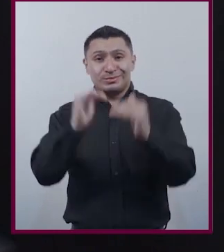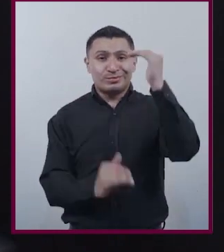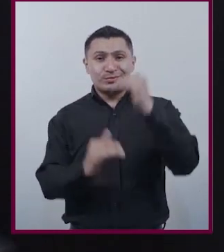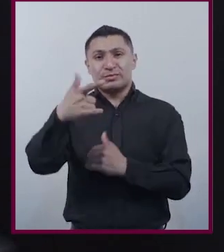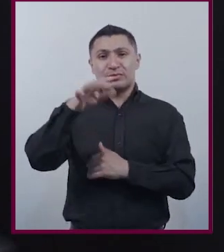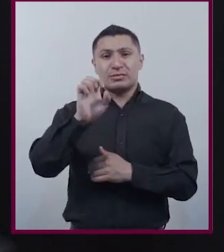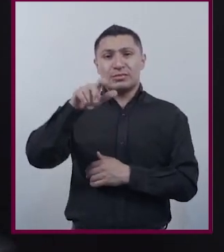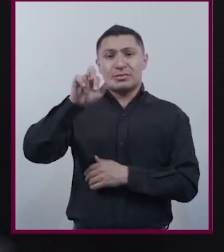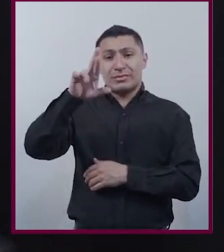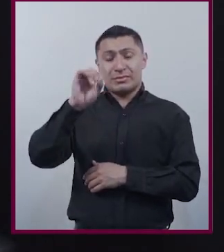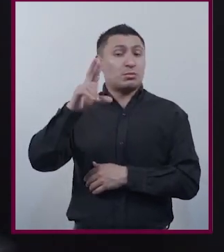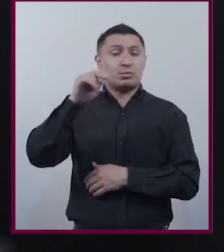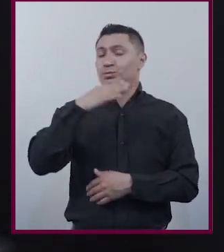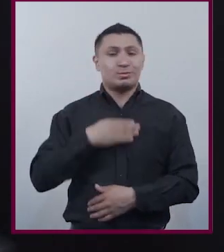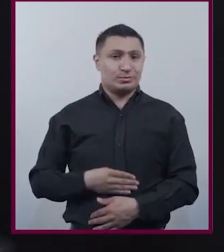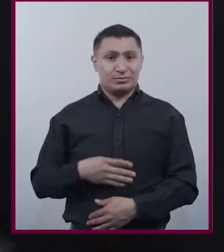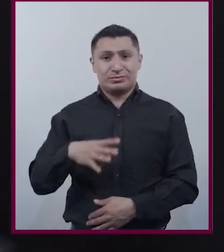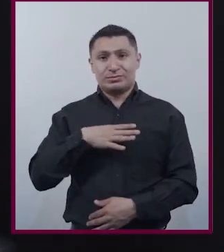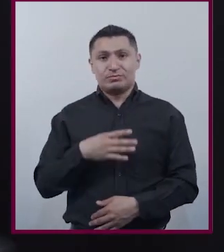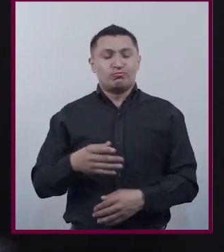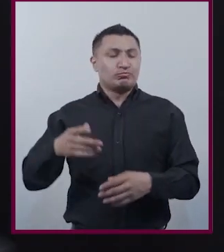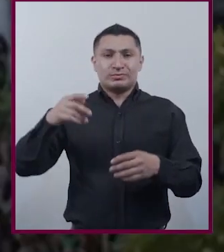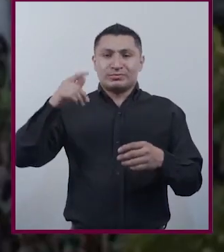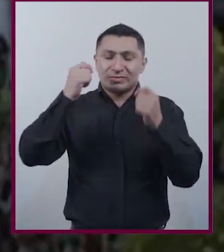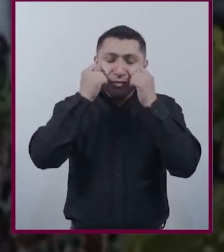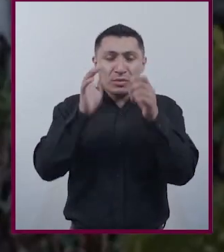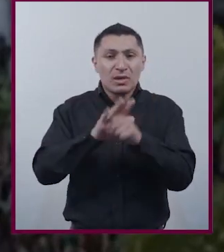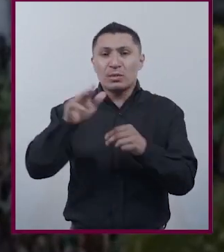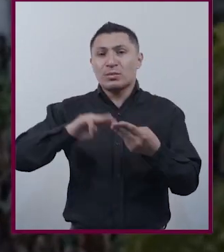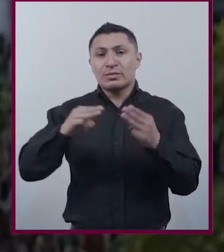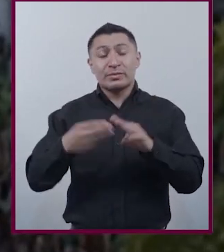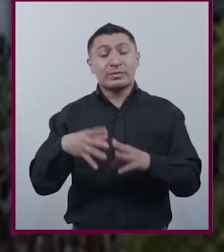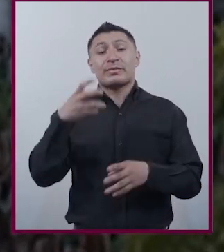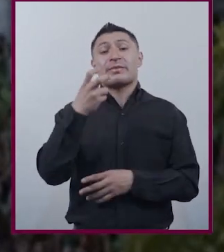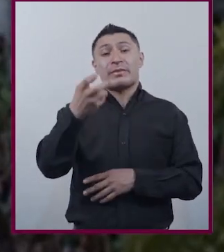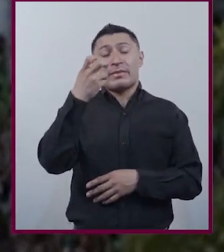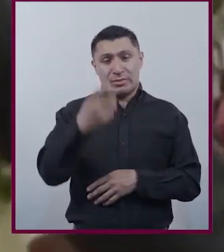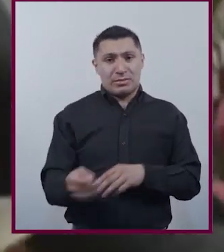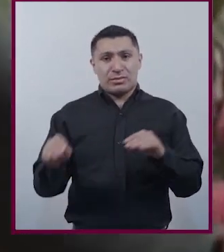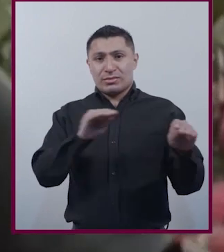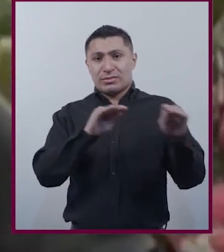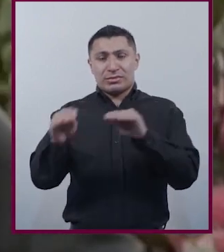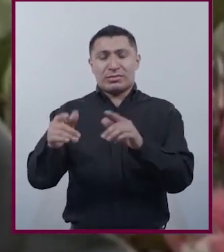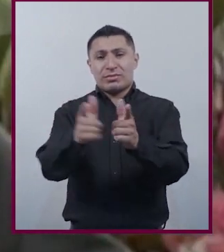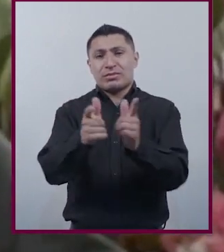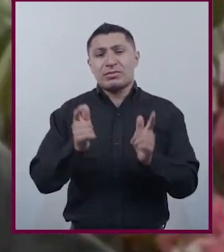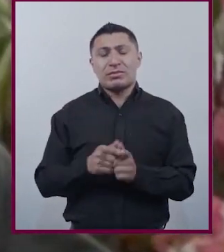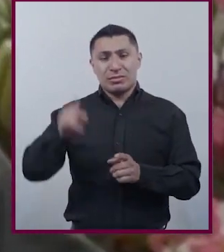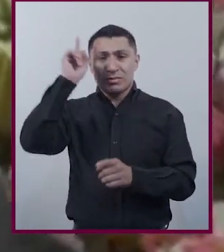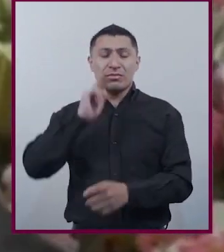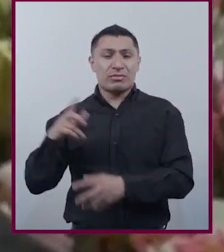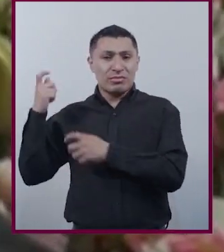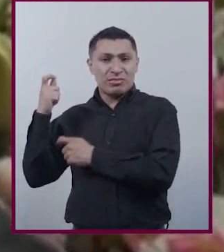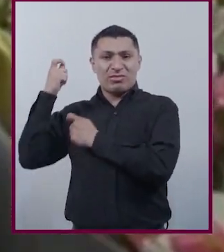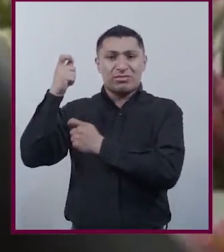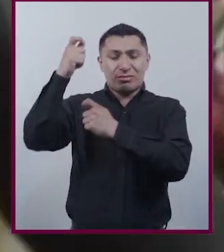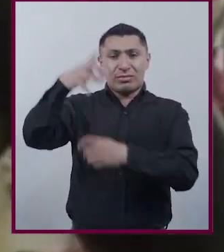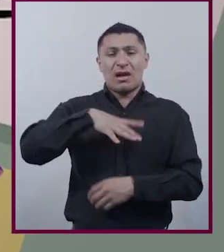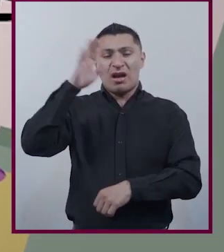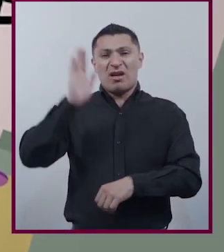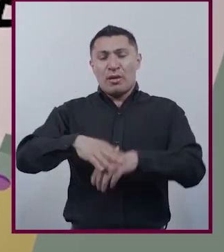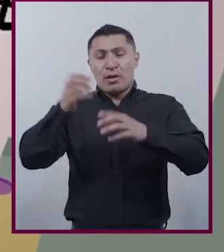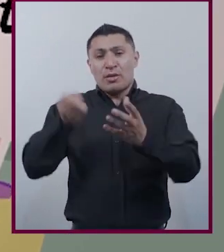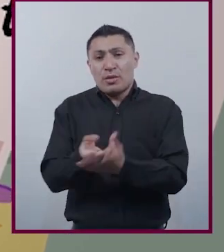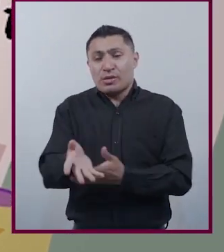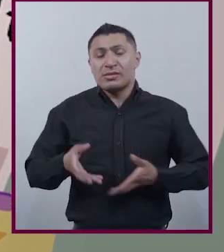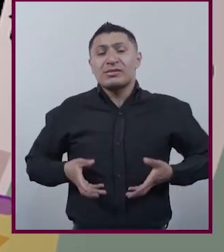de género es injusta, se mire por donde se mire De ahí que los movimientos feministas ocupen una mayor presencia en las calles,